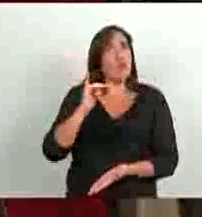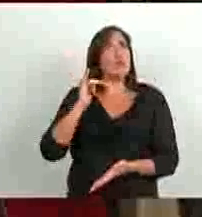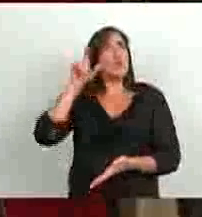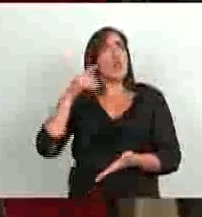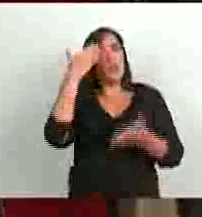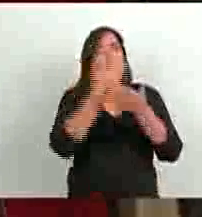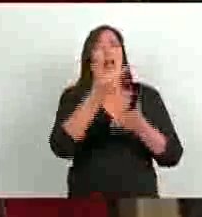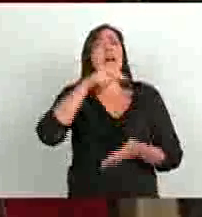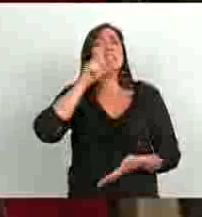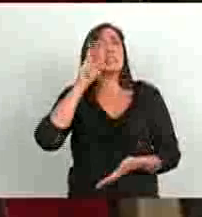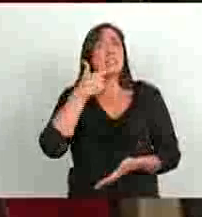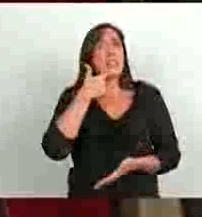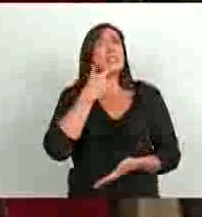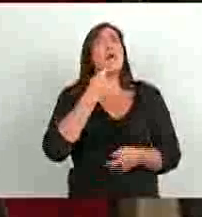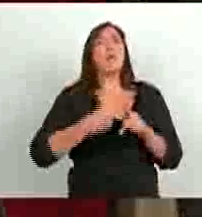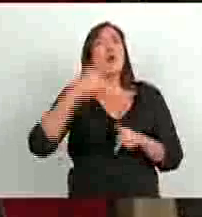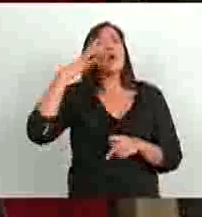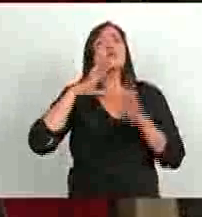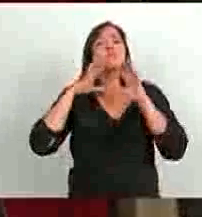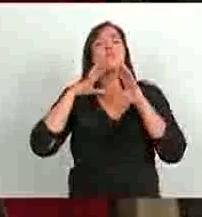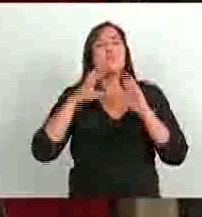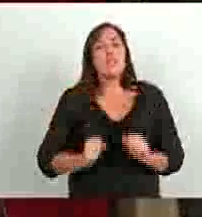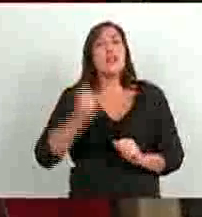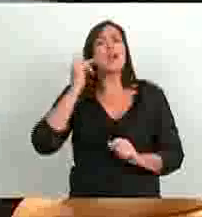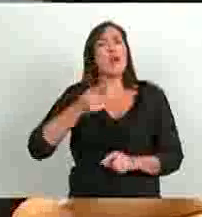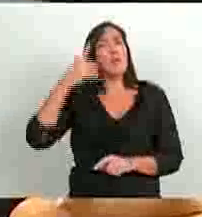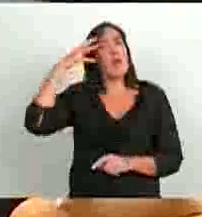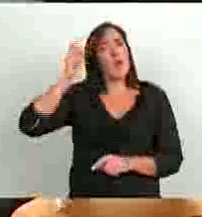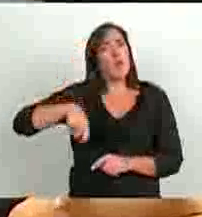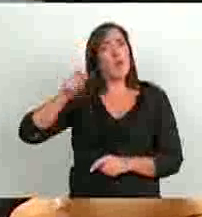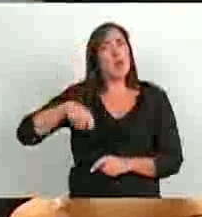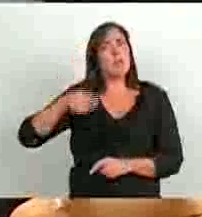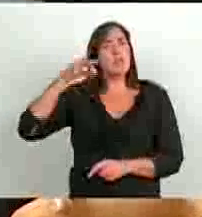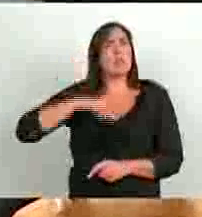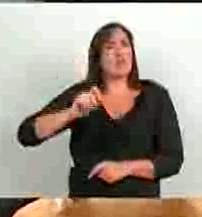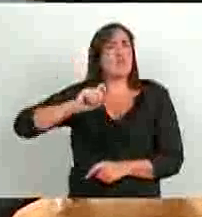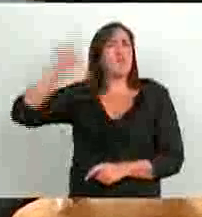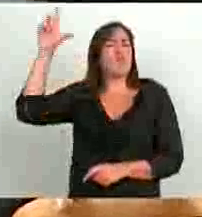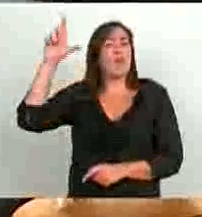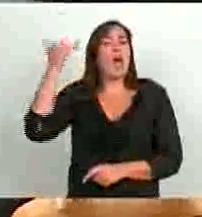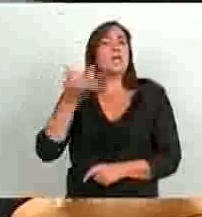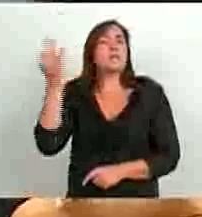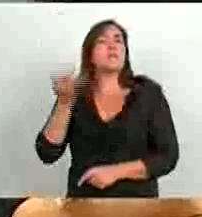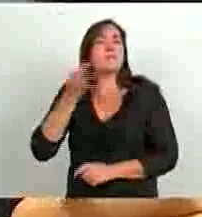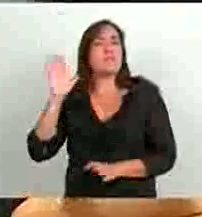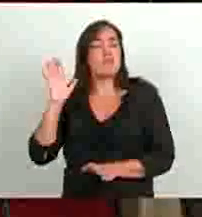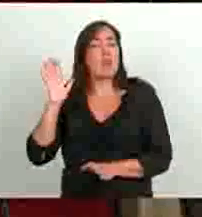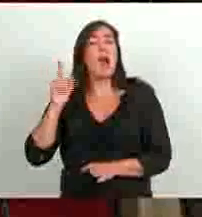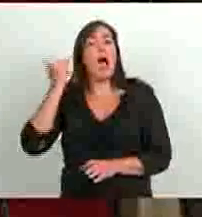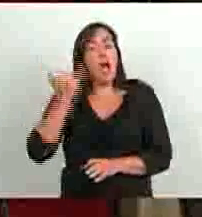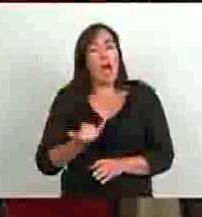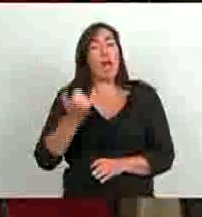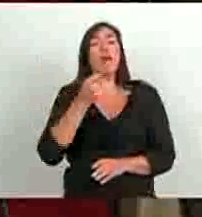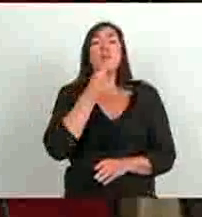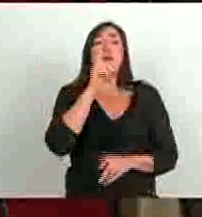Consejo de la Magistratura por secretarios y jueces, hay jubilados que en un sistema de aporte solidario como